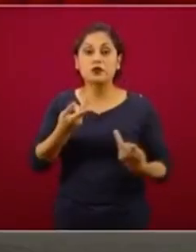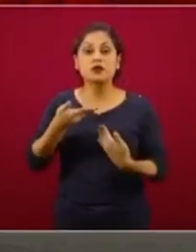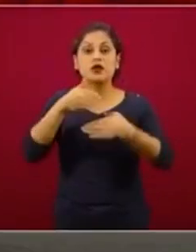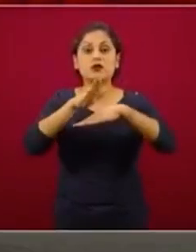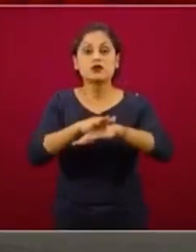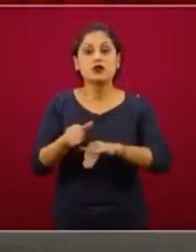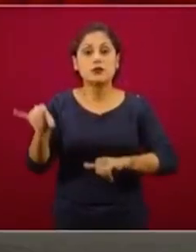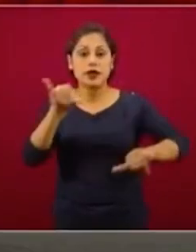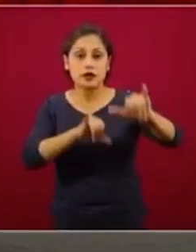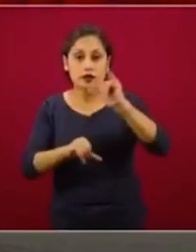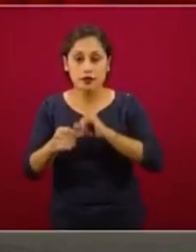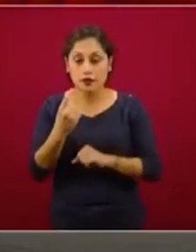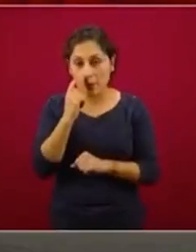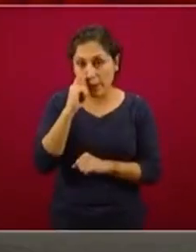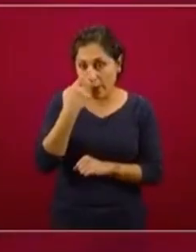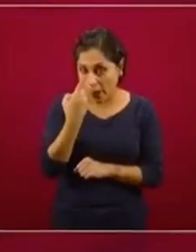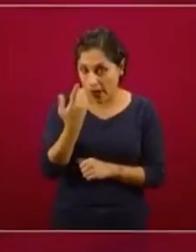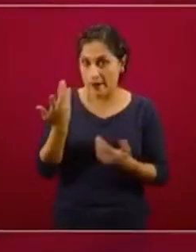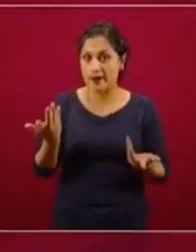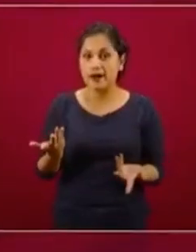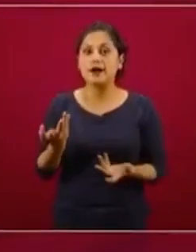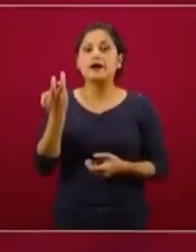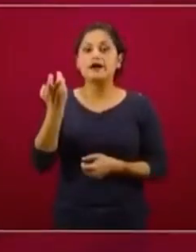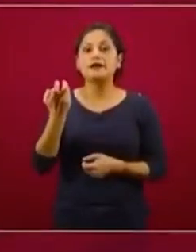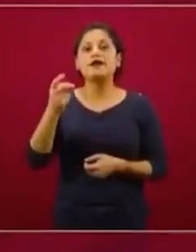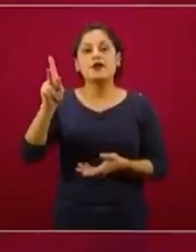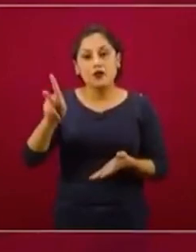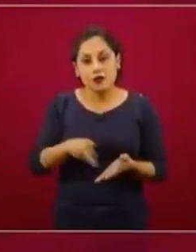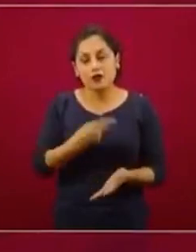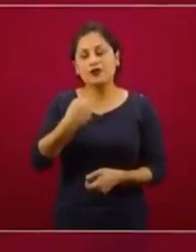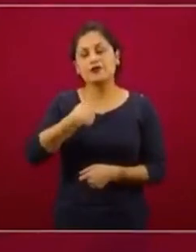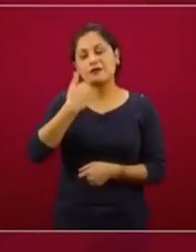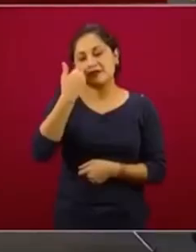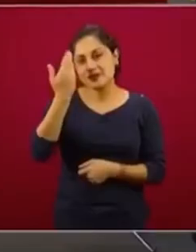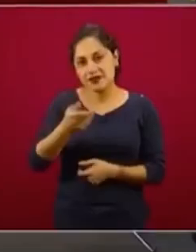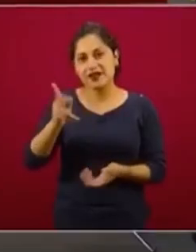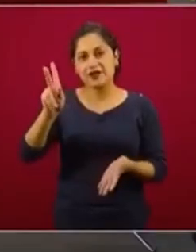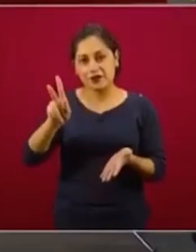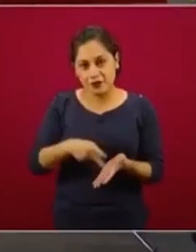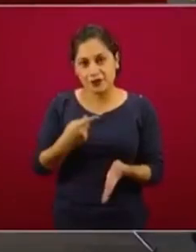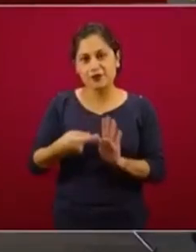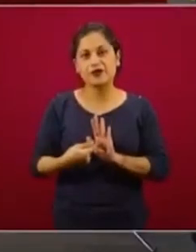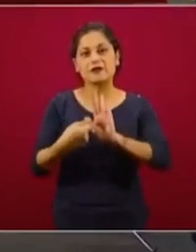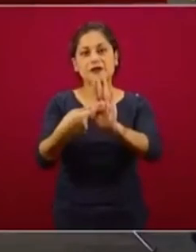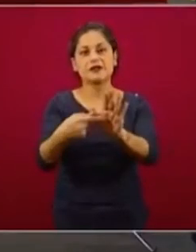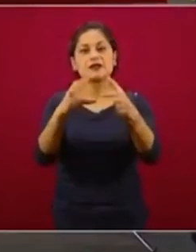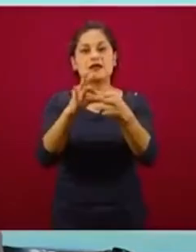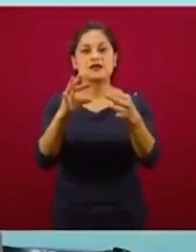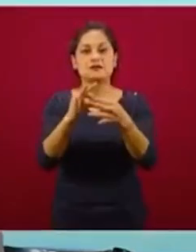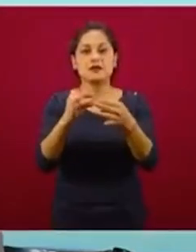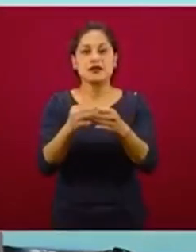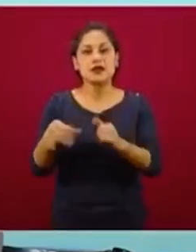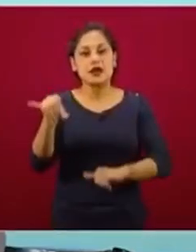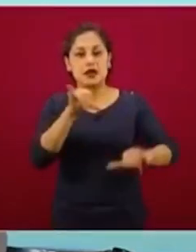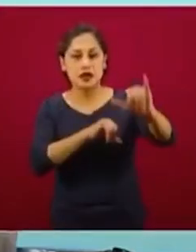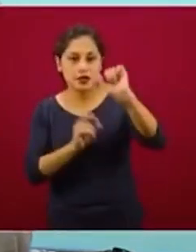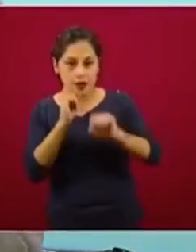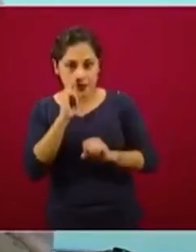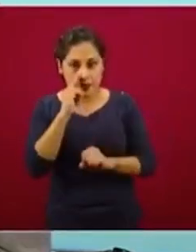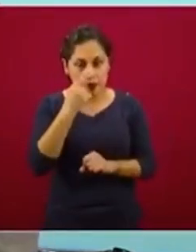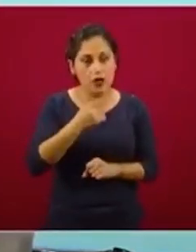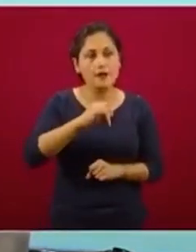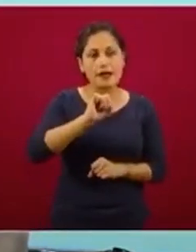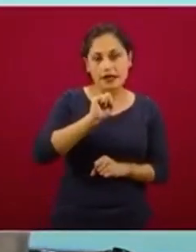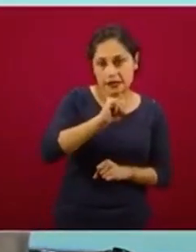del laboratorio. Y me vuelve a dar tentación de venir a explicar una vez más cuáles pruebas existen, cuáles sí están demostradas.